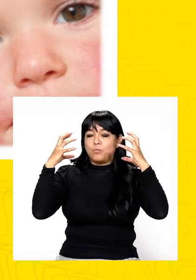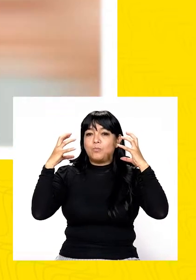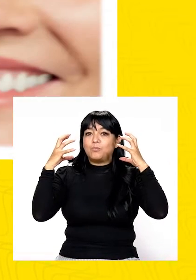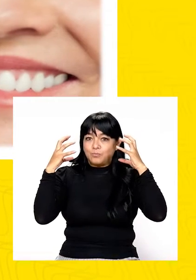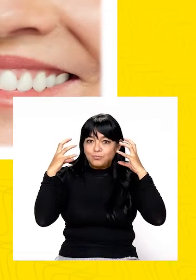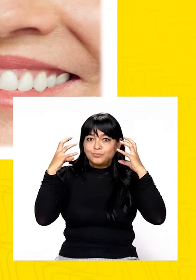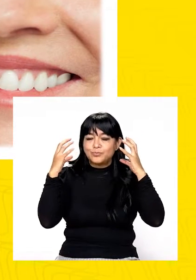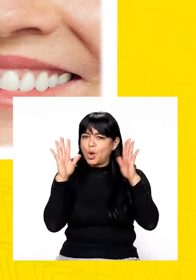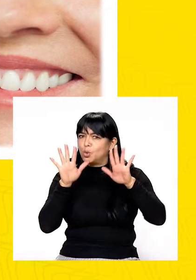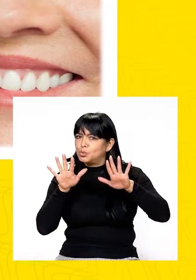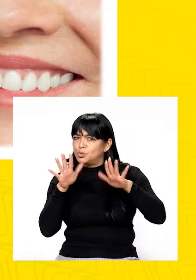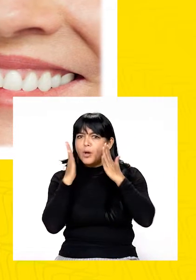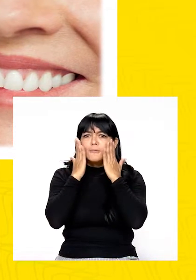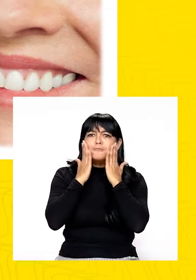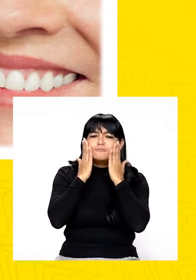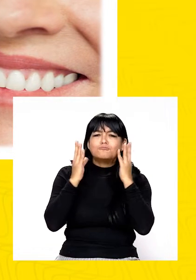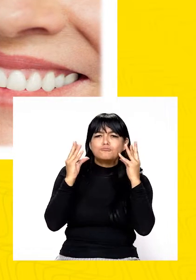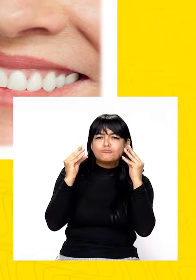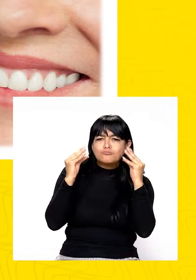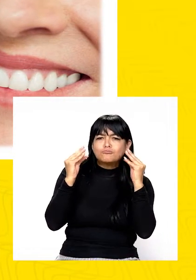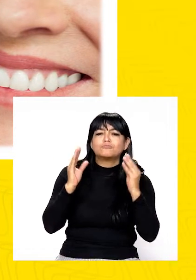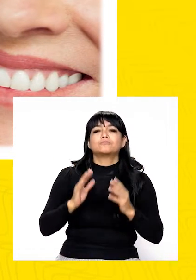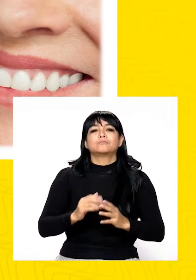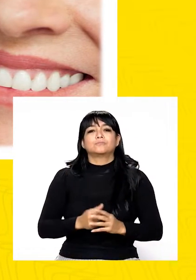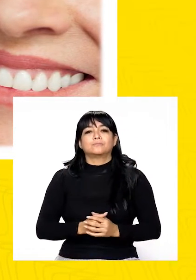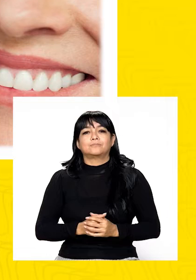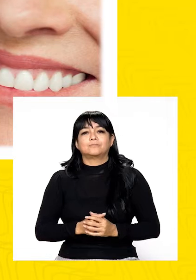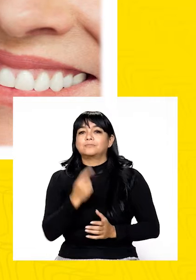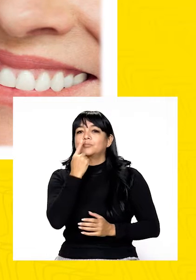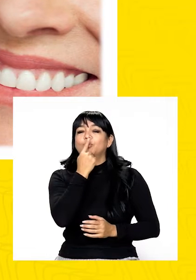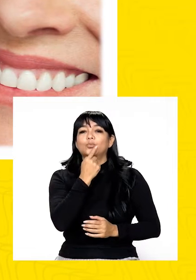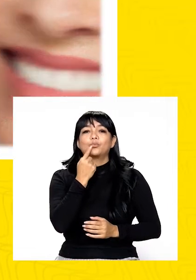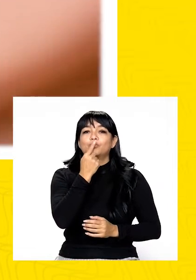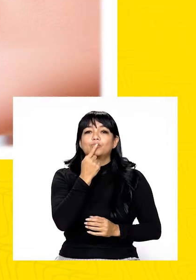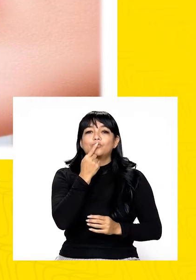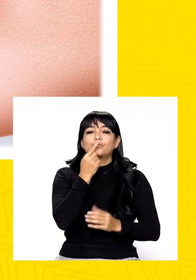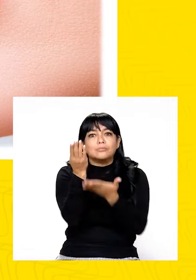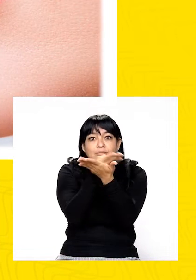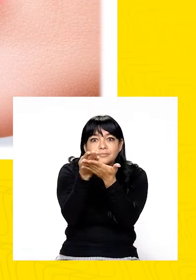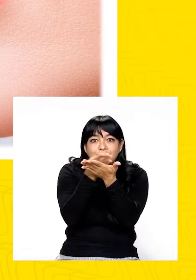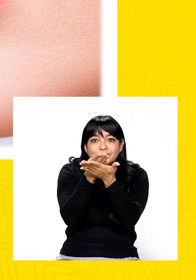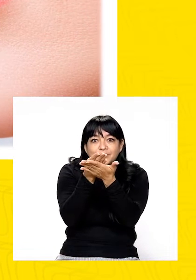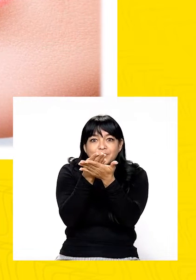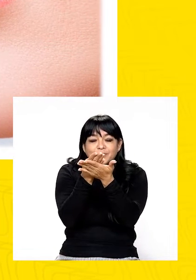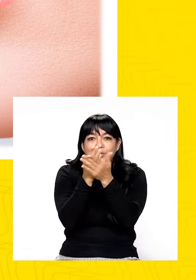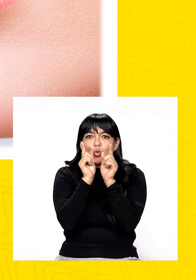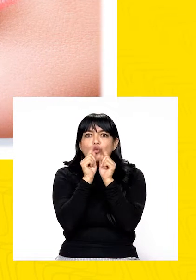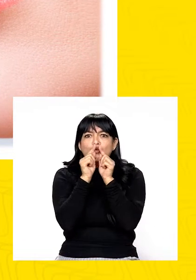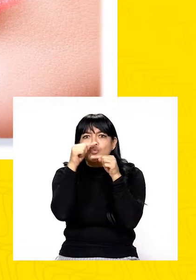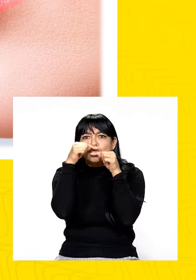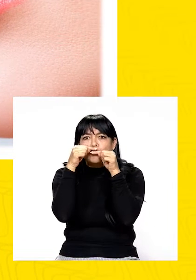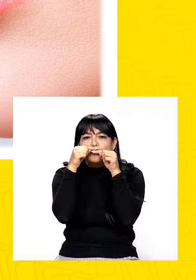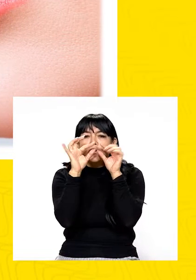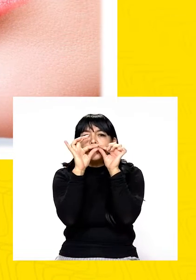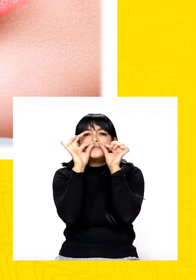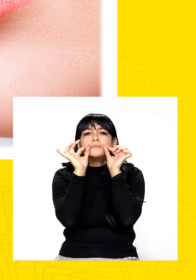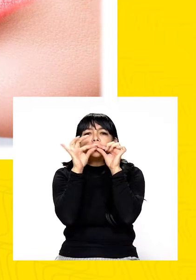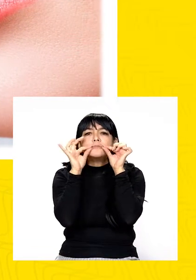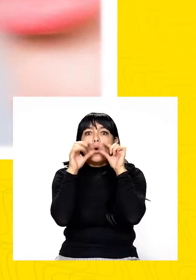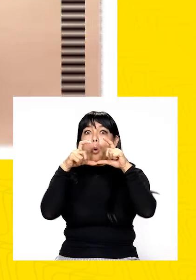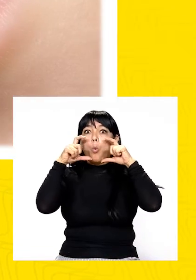caídas, hinchadas, redondas, suaves, blandas. Ojos Labios, blanquecinos,